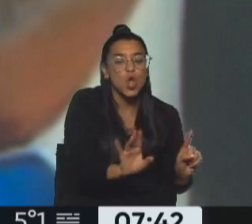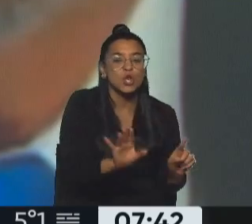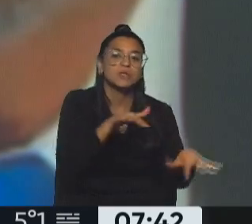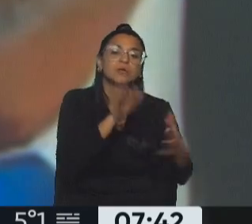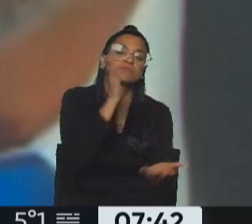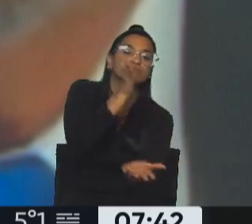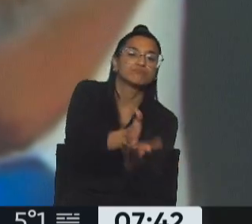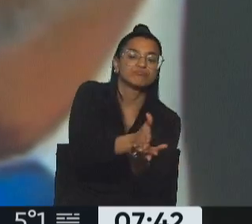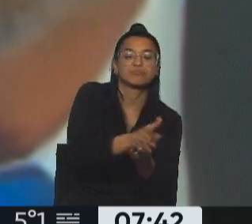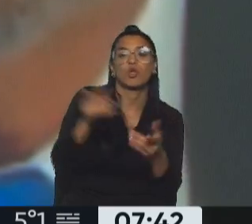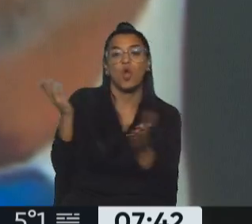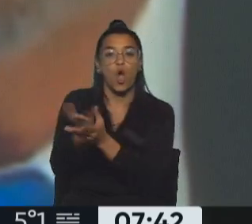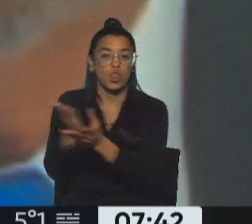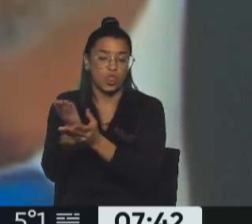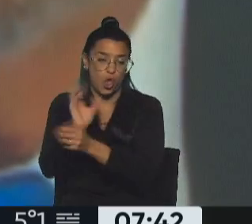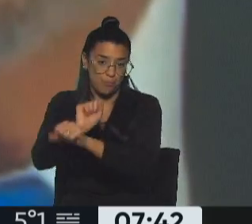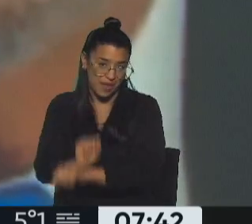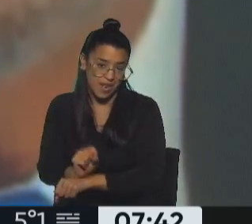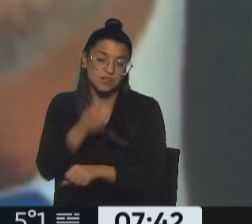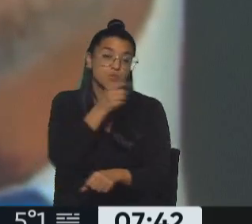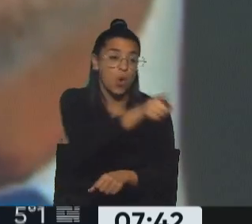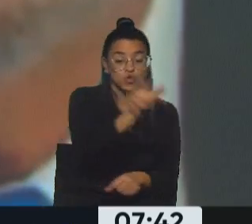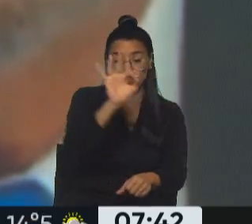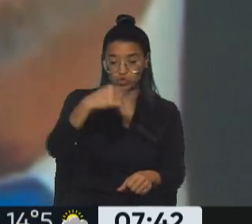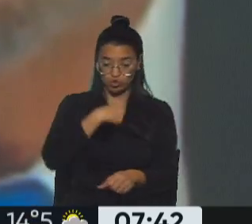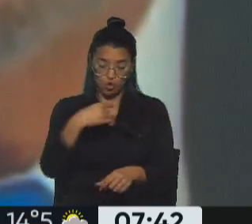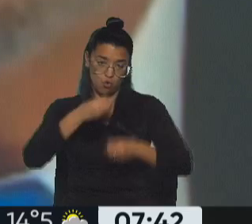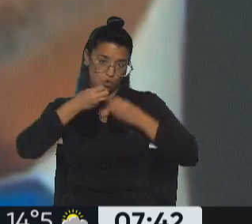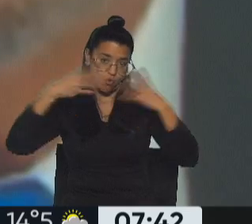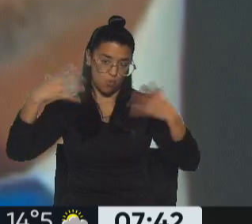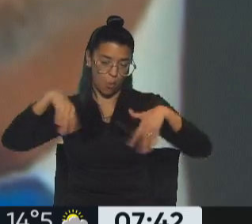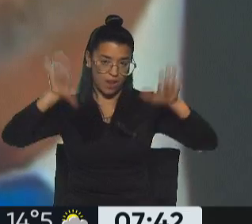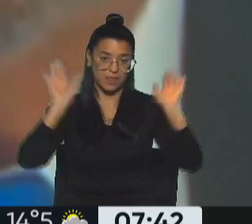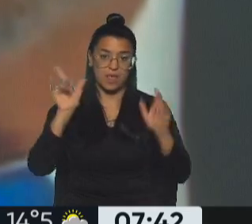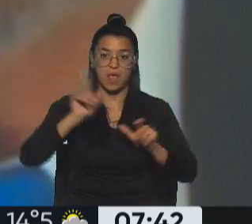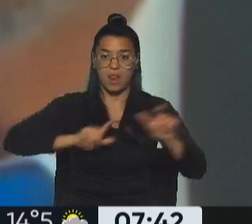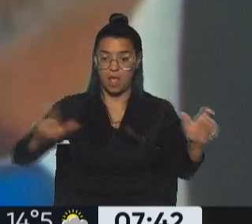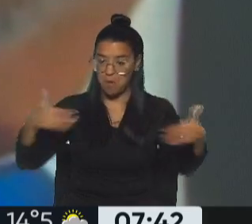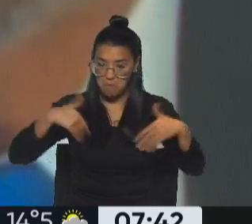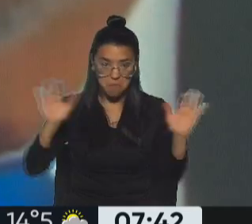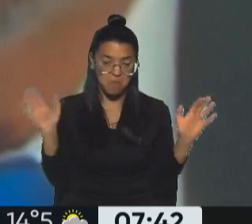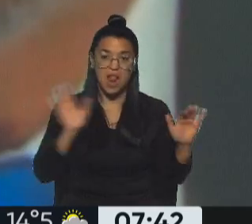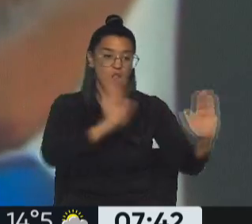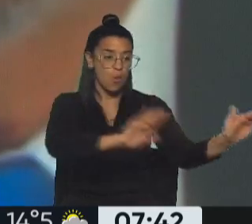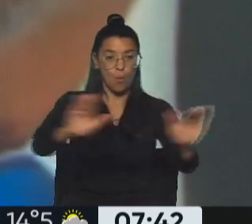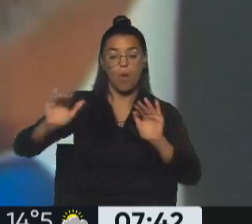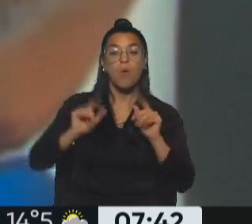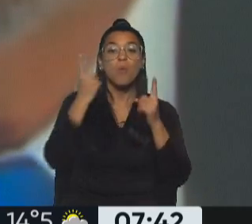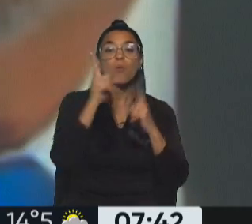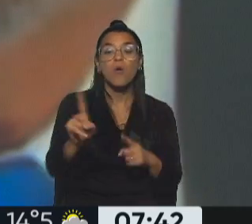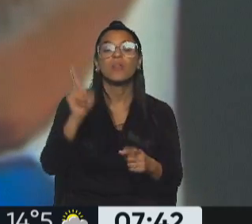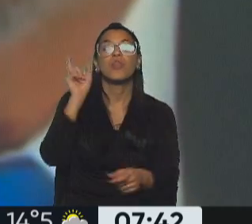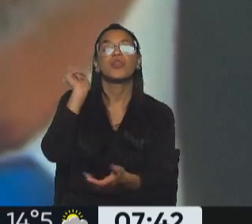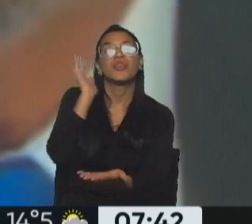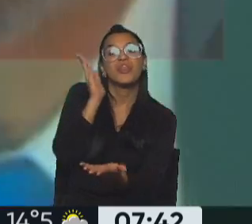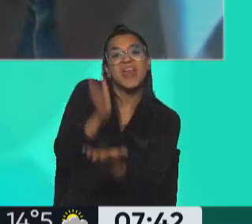una pena establecida en el código penal. Y es lo mismo si lo cometés vos, lo cometo yo o cualquiera de los chicos que nos acompañan en el estudio. Cuando se habla del delito penal